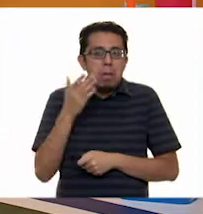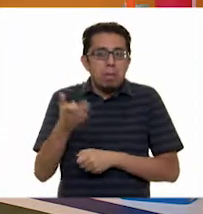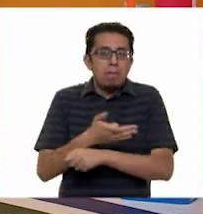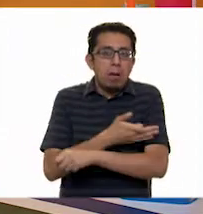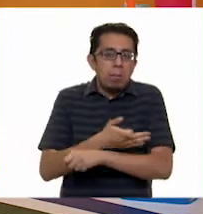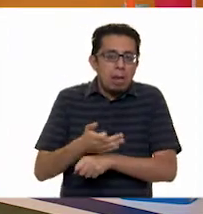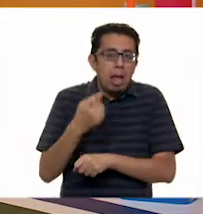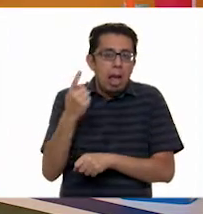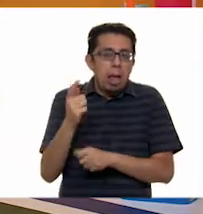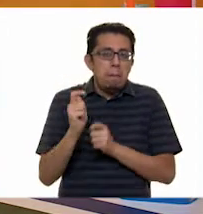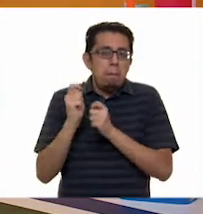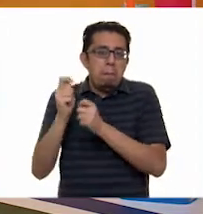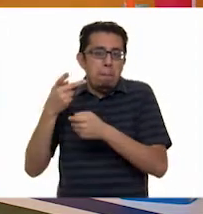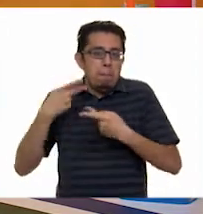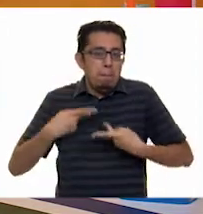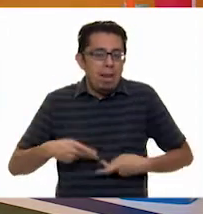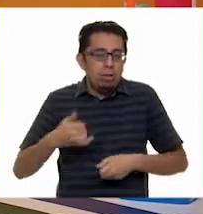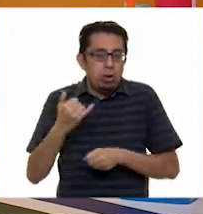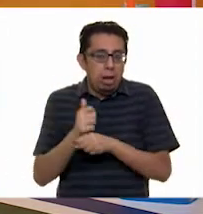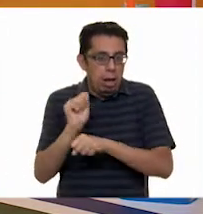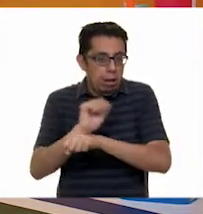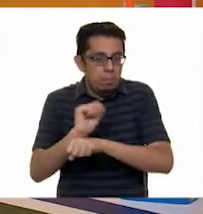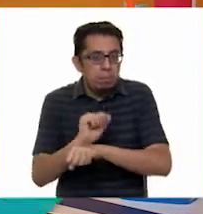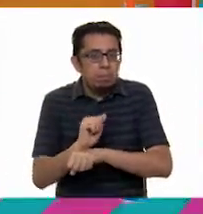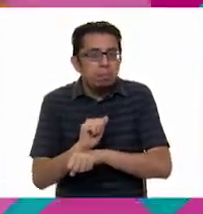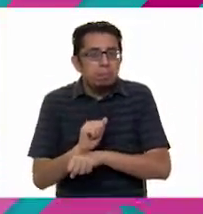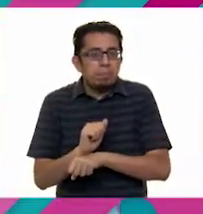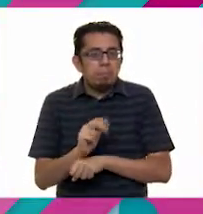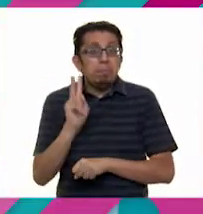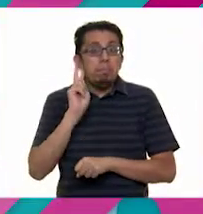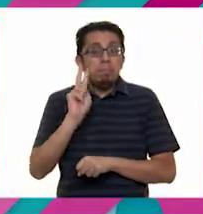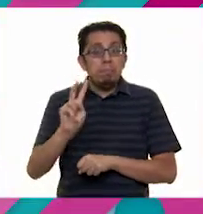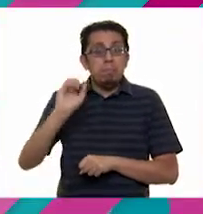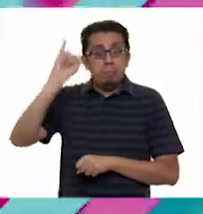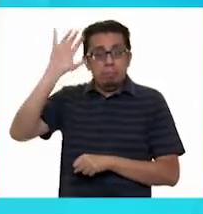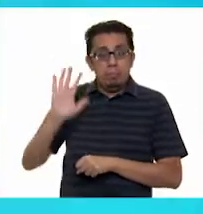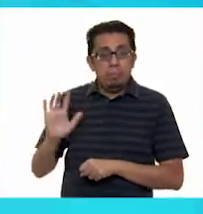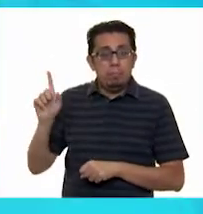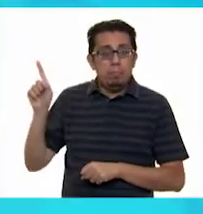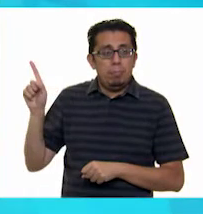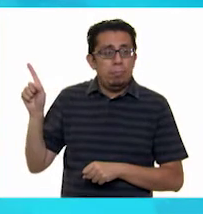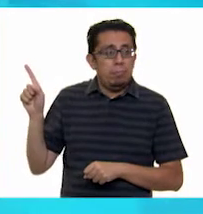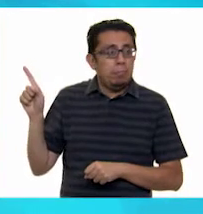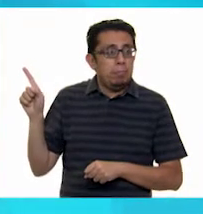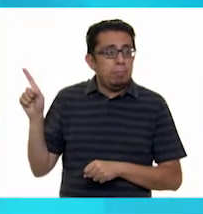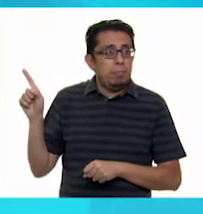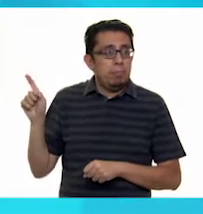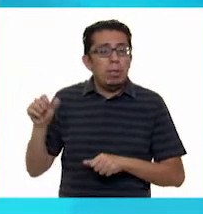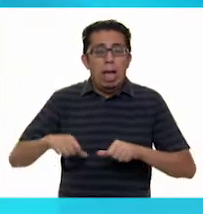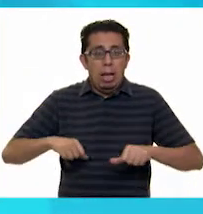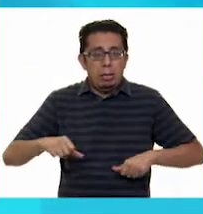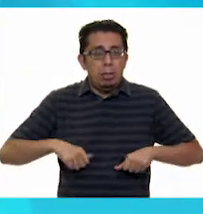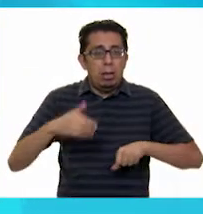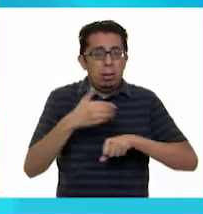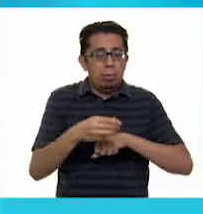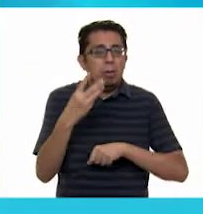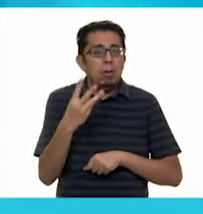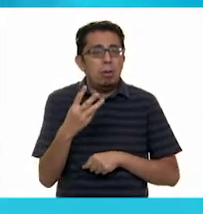que sea uno de los personajes. Vamos a ver la siguiente imagen, por favor. Actividad 3.